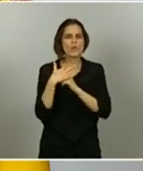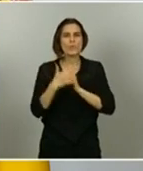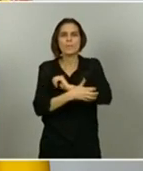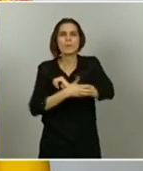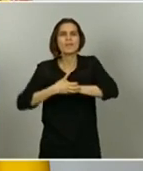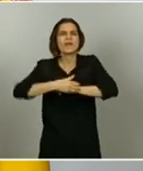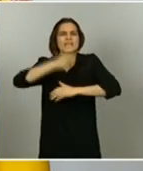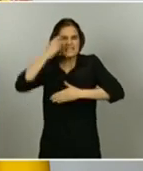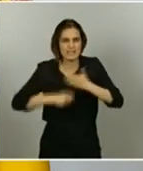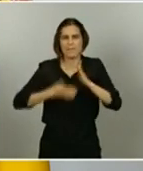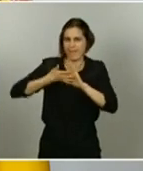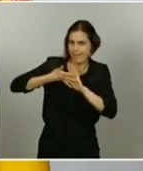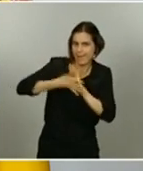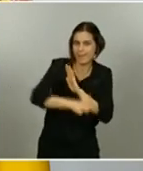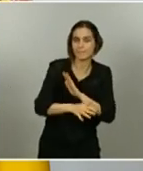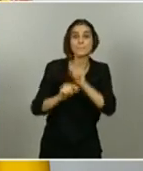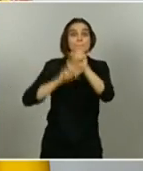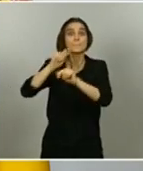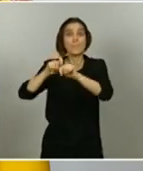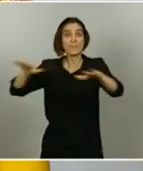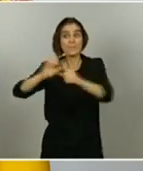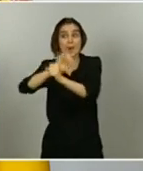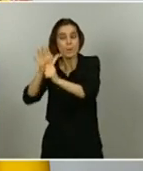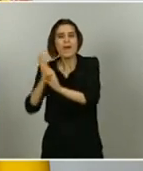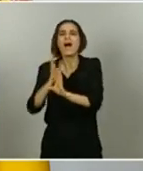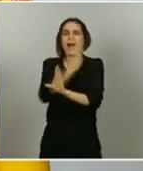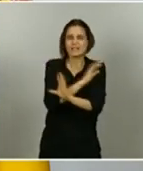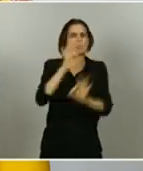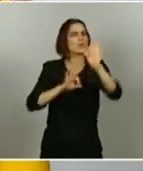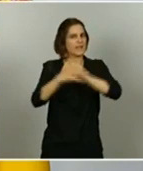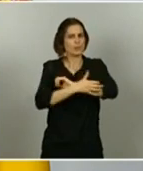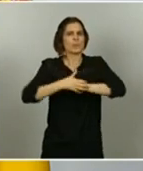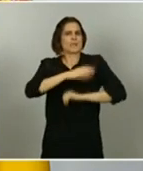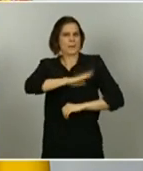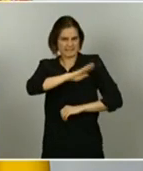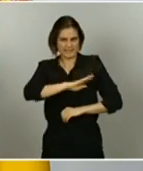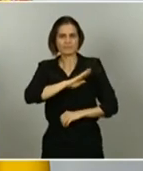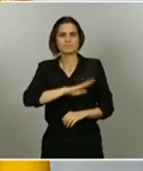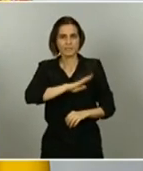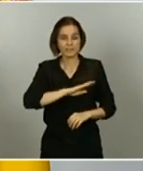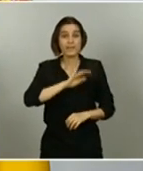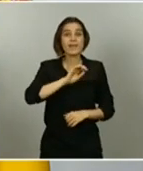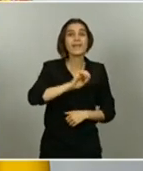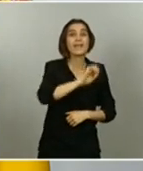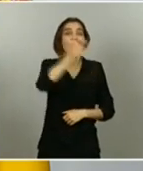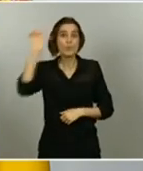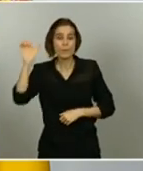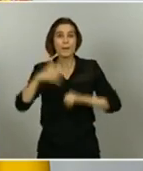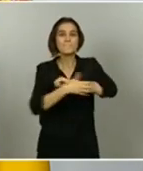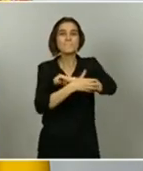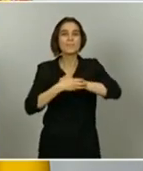COVID-19, teníamos ya una elevadísima tasa de pobreza y éramos el tercer país de Europa en pobreza infantil.